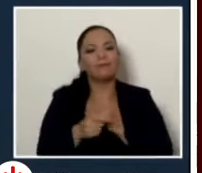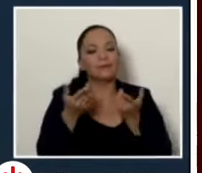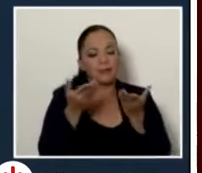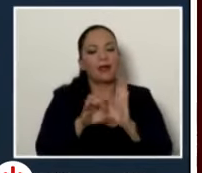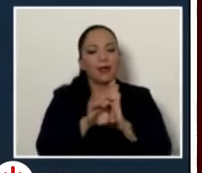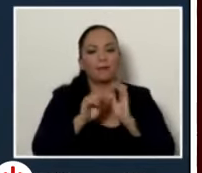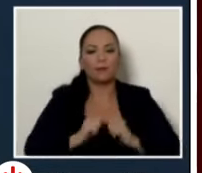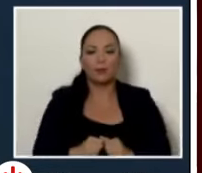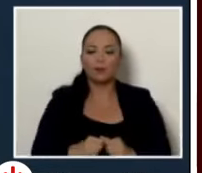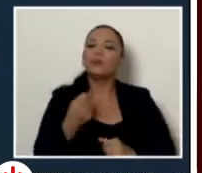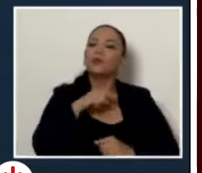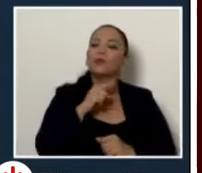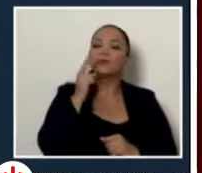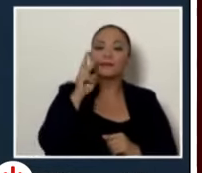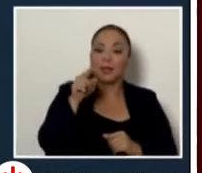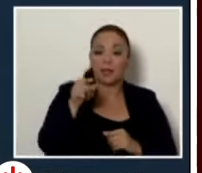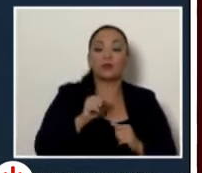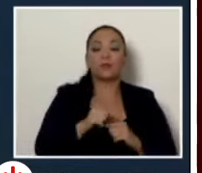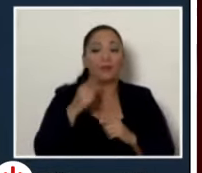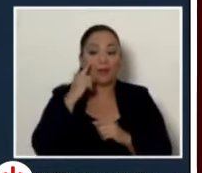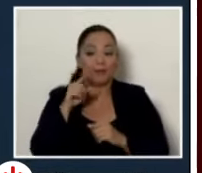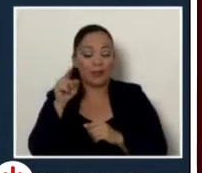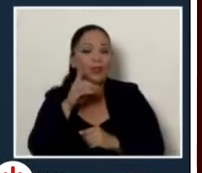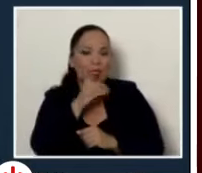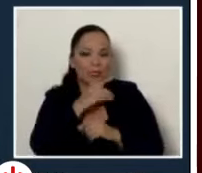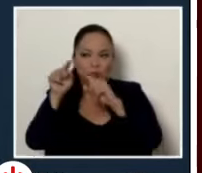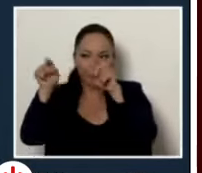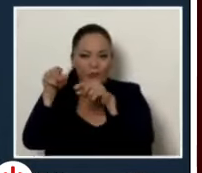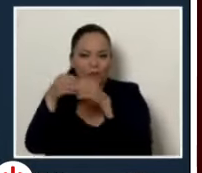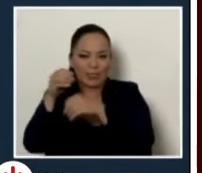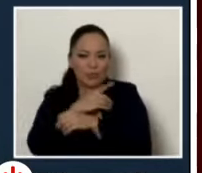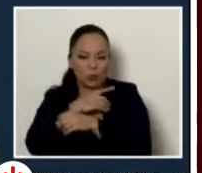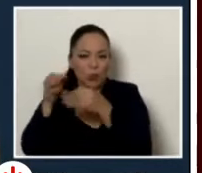no solo encontramos eso en la dirección jurídica sino que encontramos 78